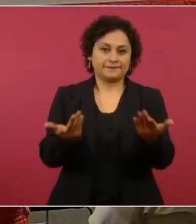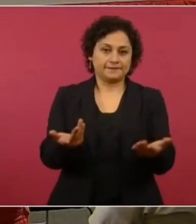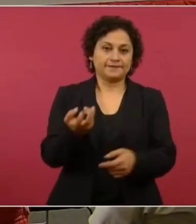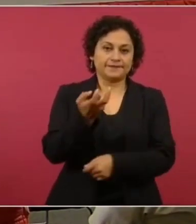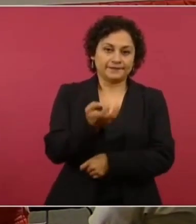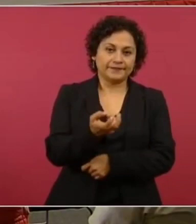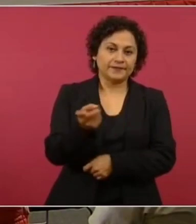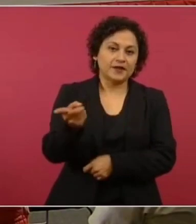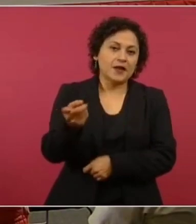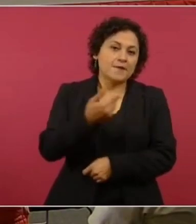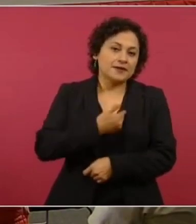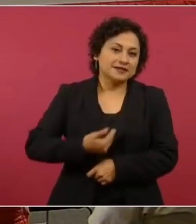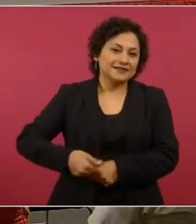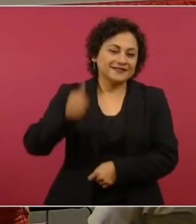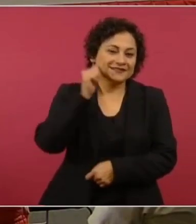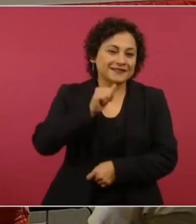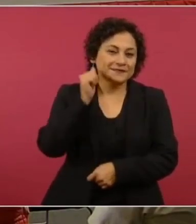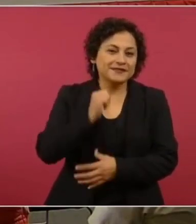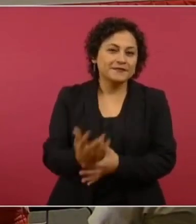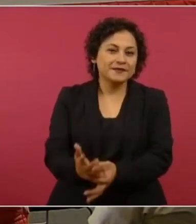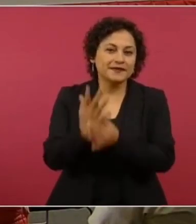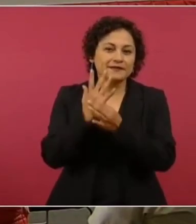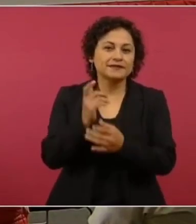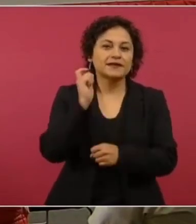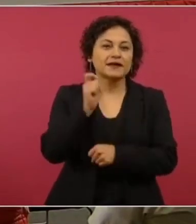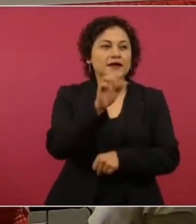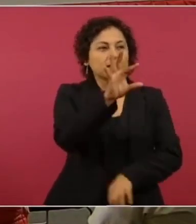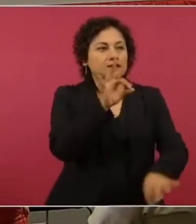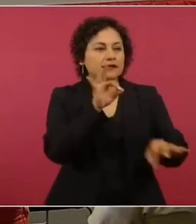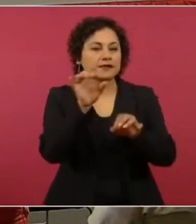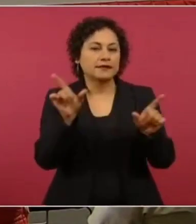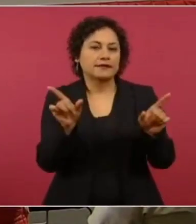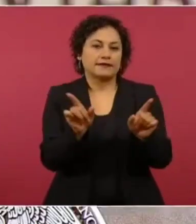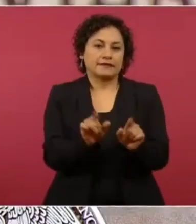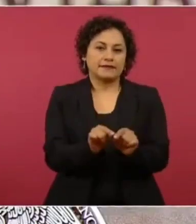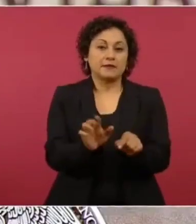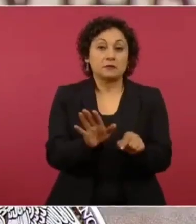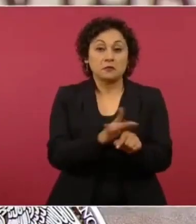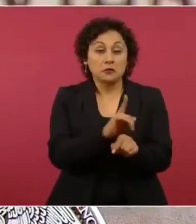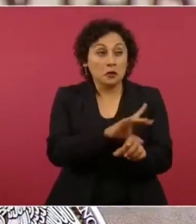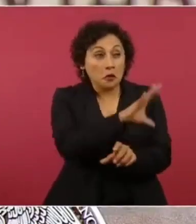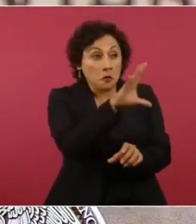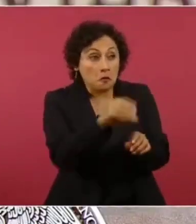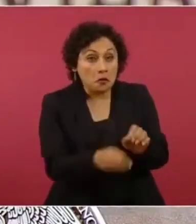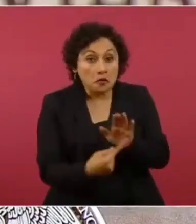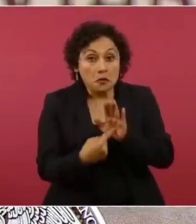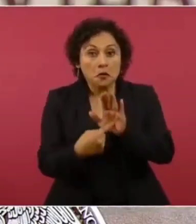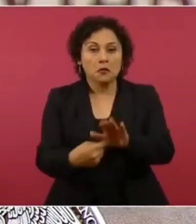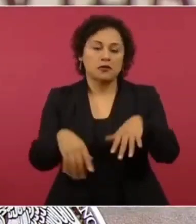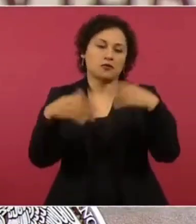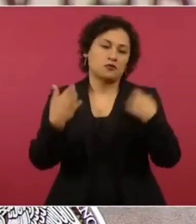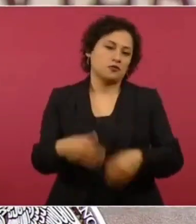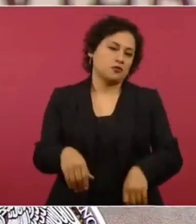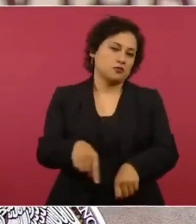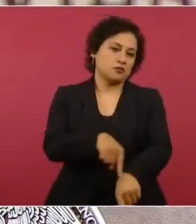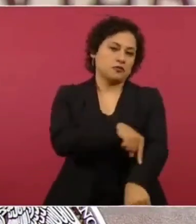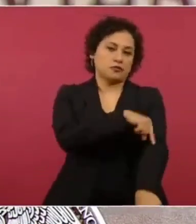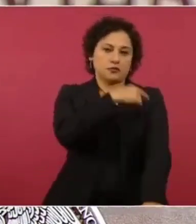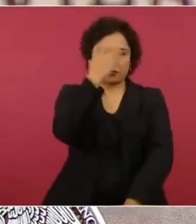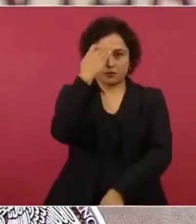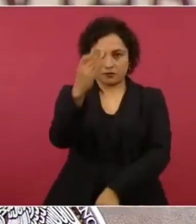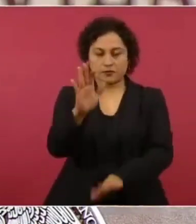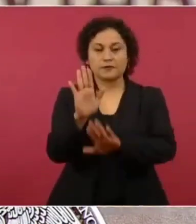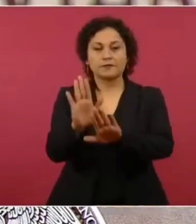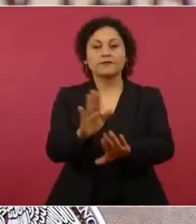resumen, porque si no, no las pasaríamos aquí todos los días, a todas horas. Pero queremos presentarle dos